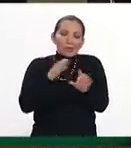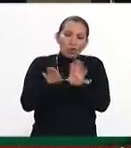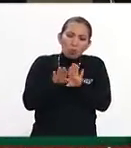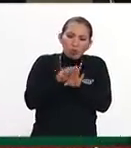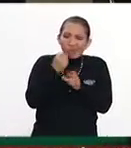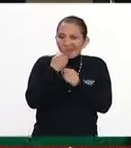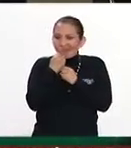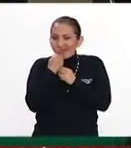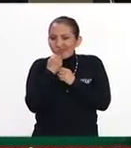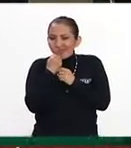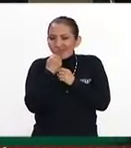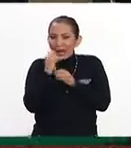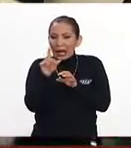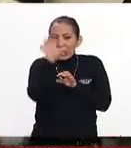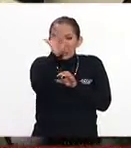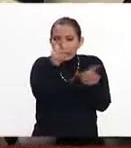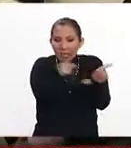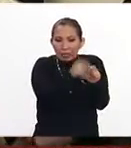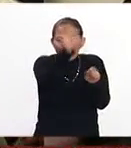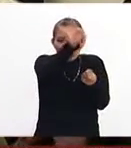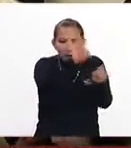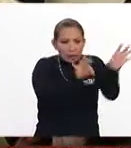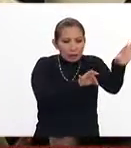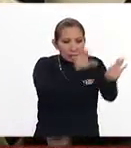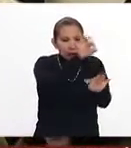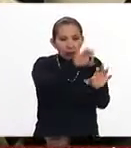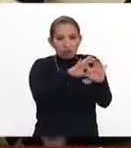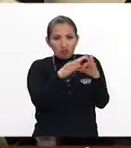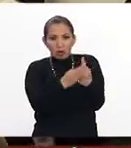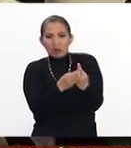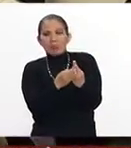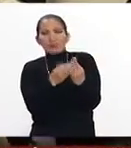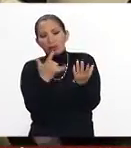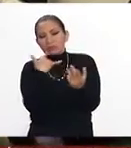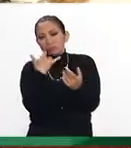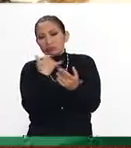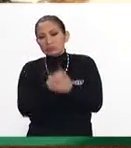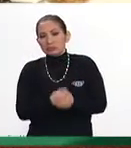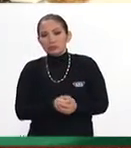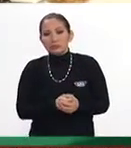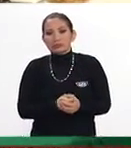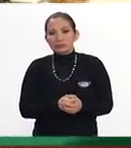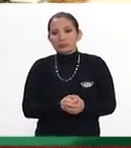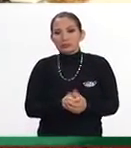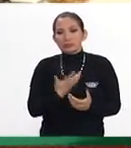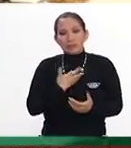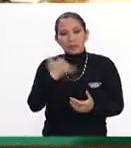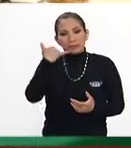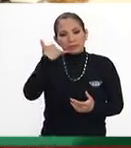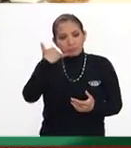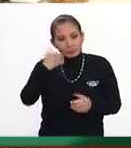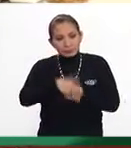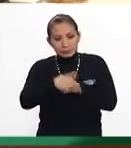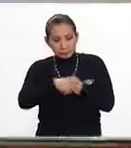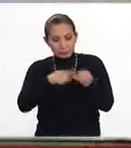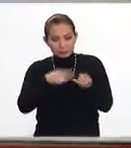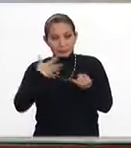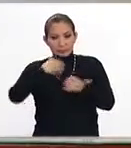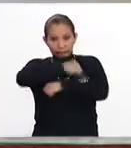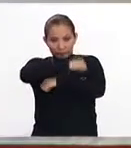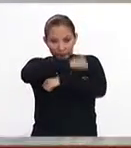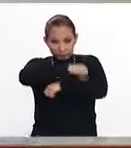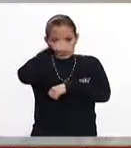que eficientizar mecanismos y esfuerzos. Se tiene la línea telefónica, se tienen las